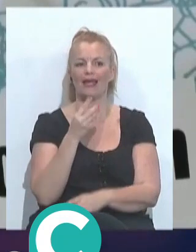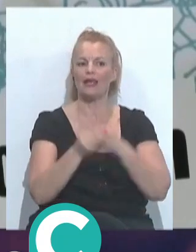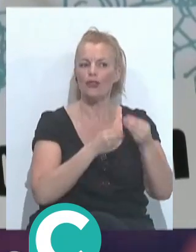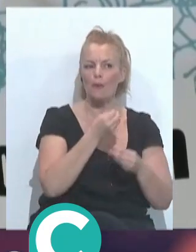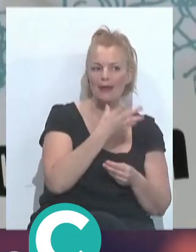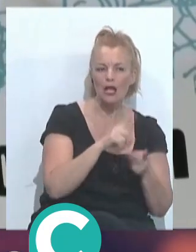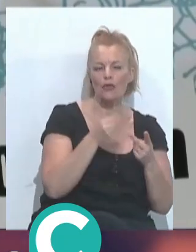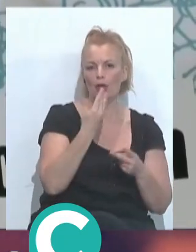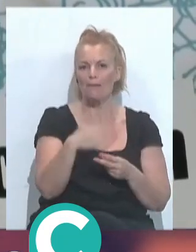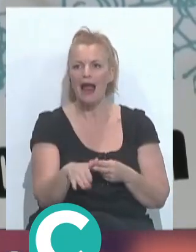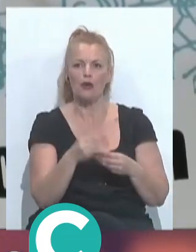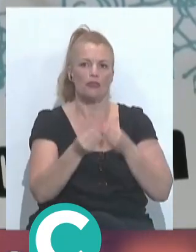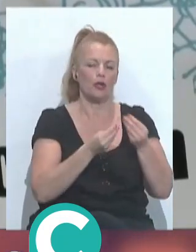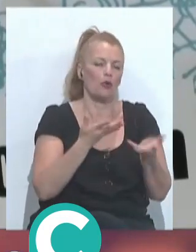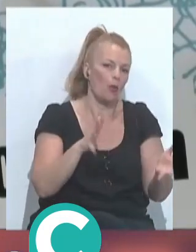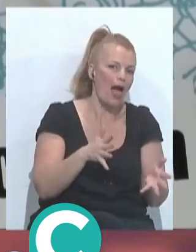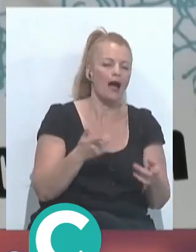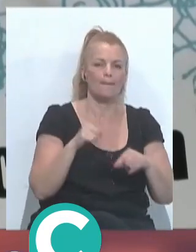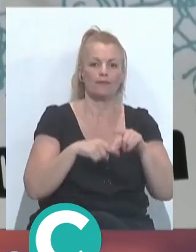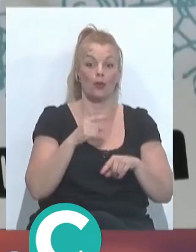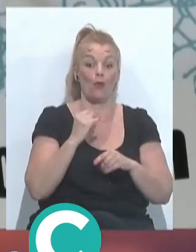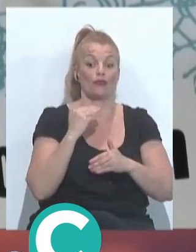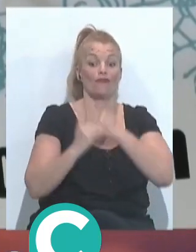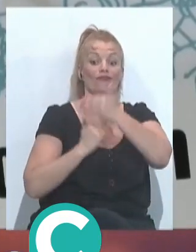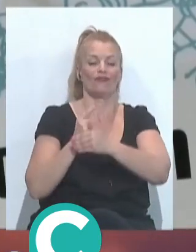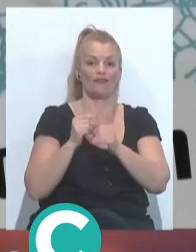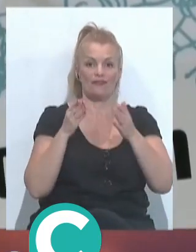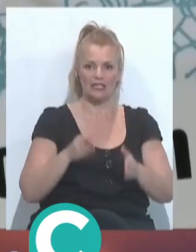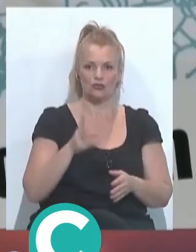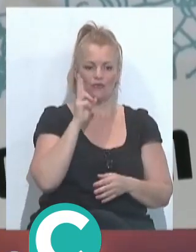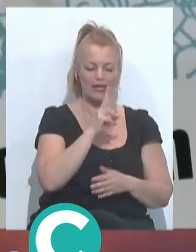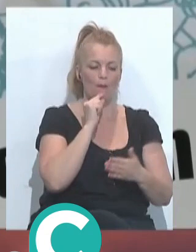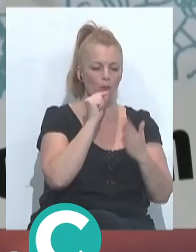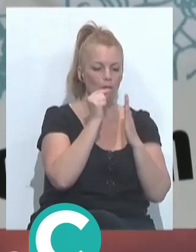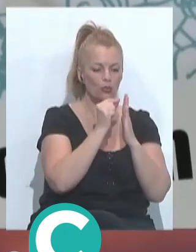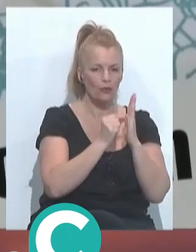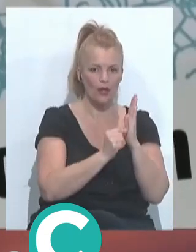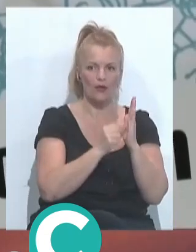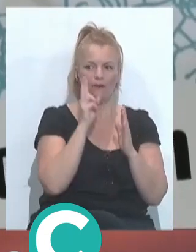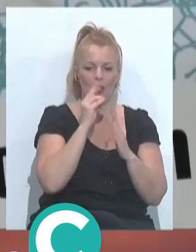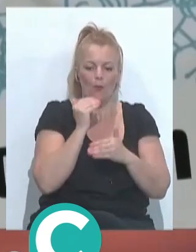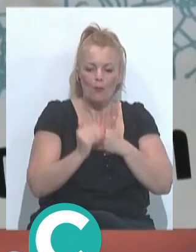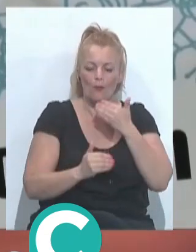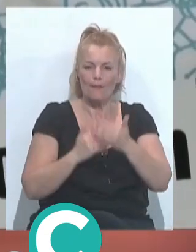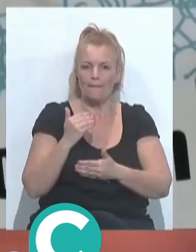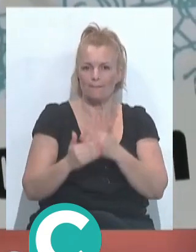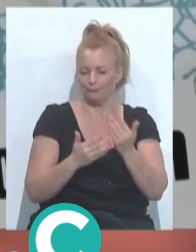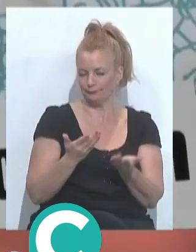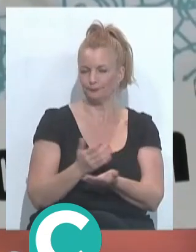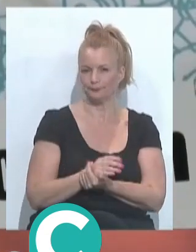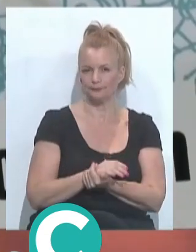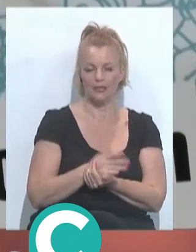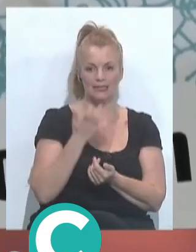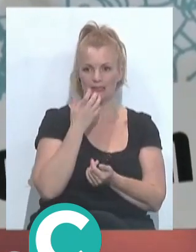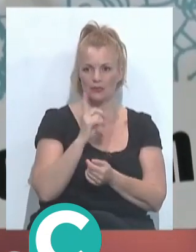hicieron tal, lo hicieron tal. Entonces tú, cuando, por ejemplo, pasabas de fase, veías que habías puntuado y cómo iba un poco el... Para siempre eso, si no,